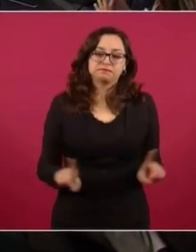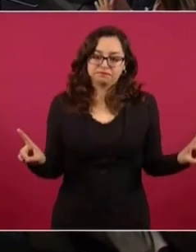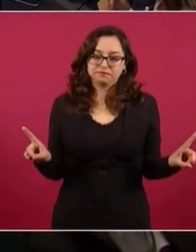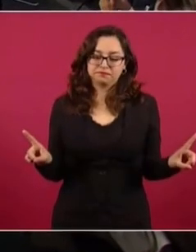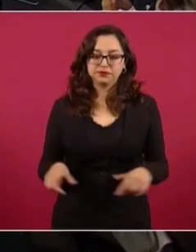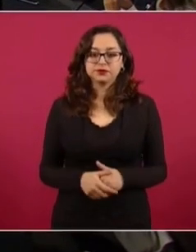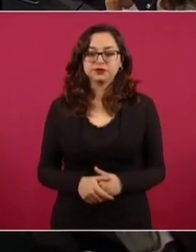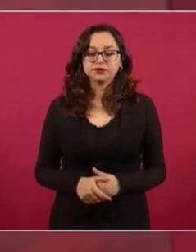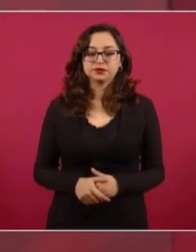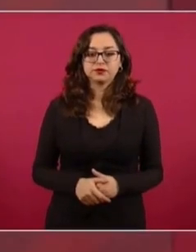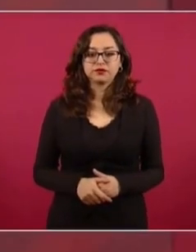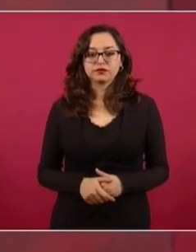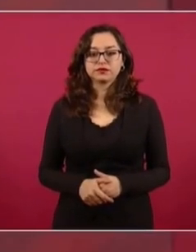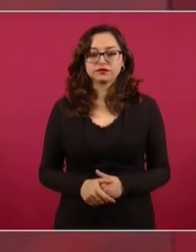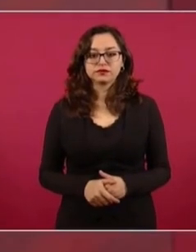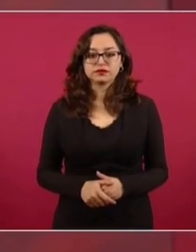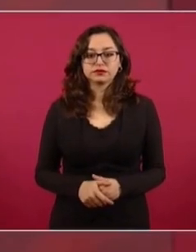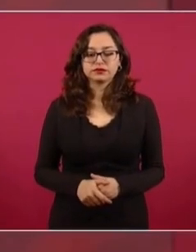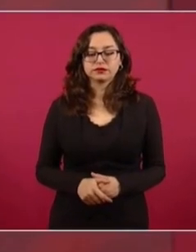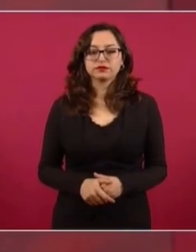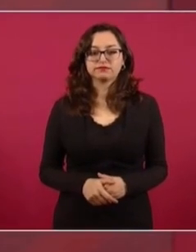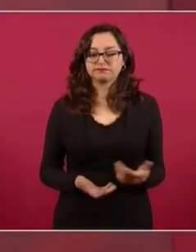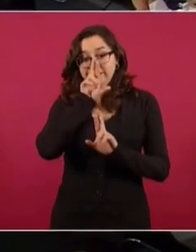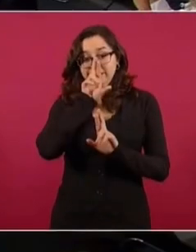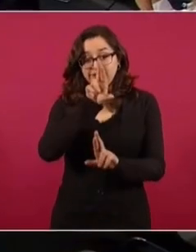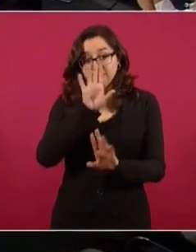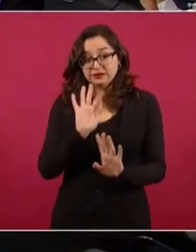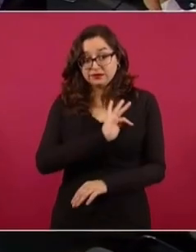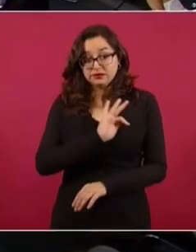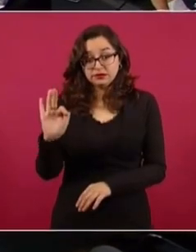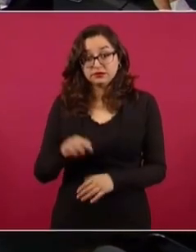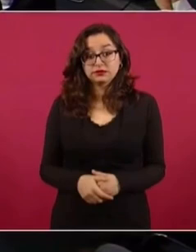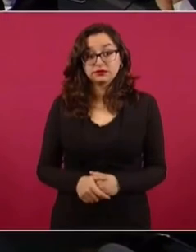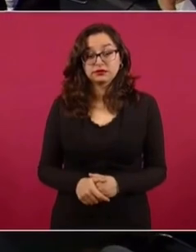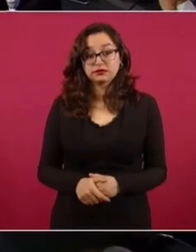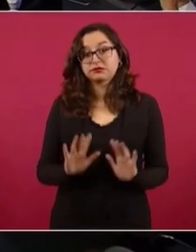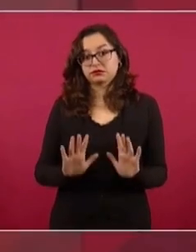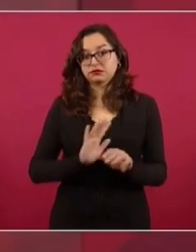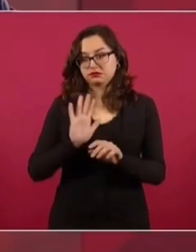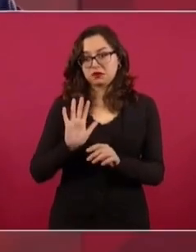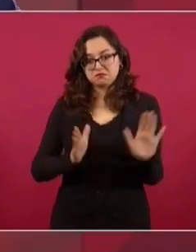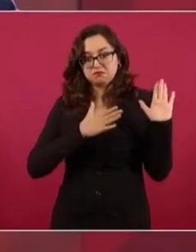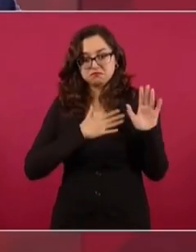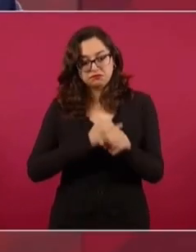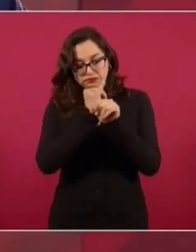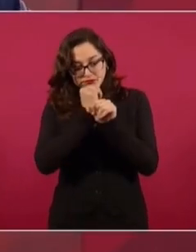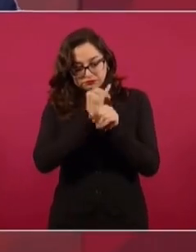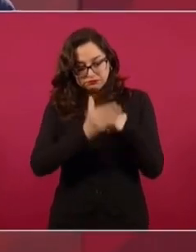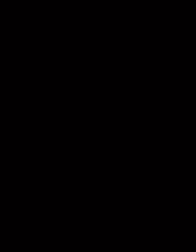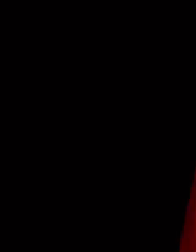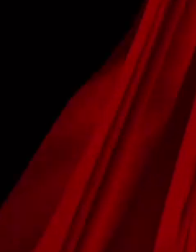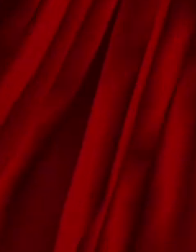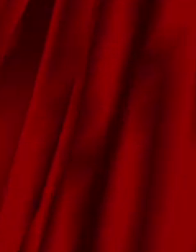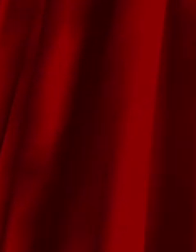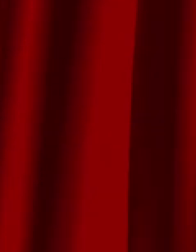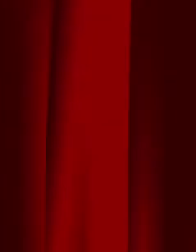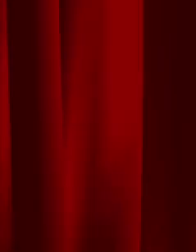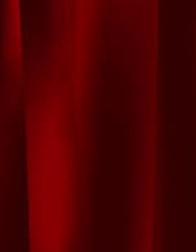que tenemos autoridad moral. Y una vez que tengamos ya más conocimiento, lo informamos.